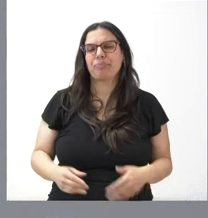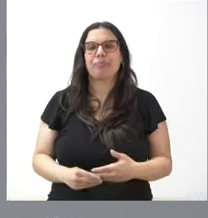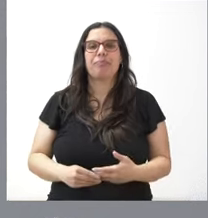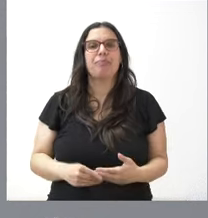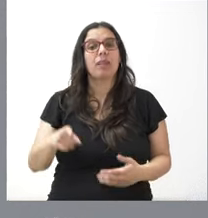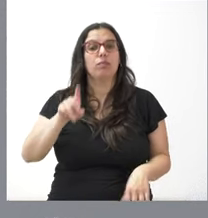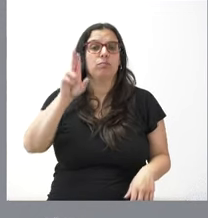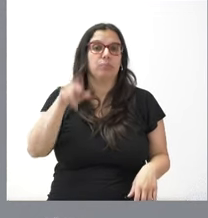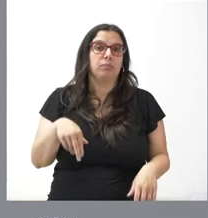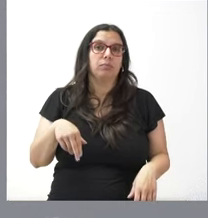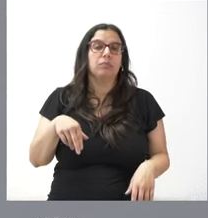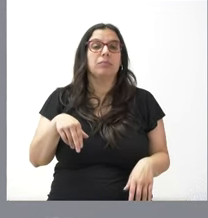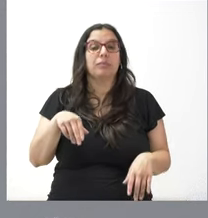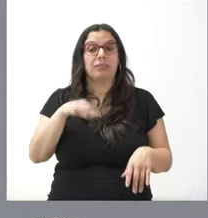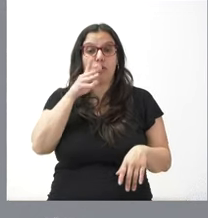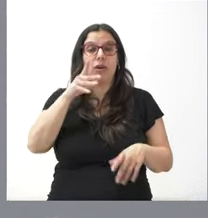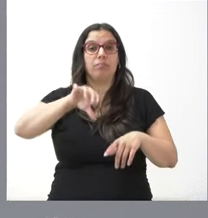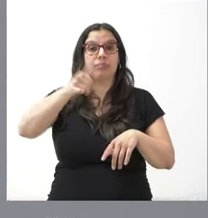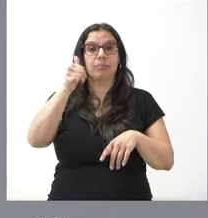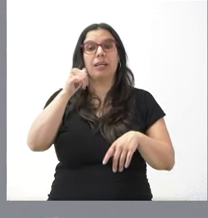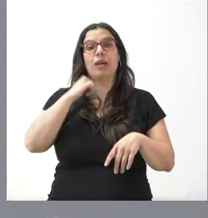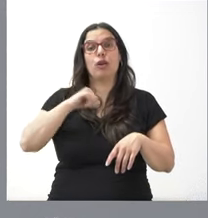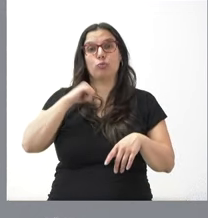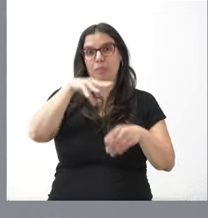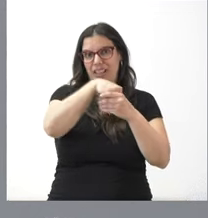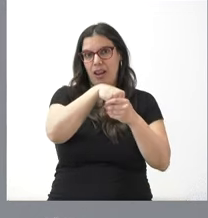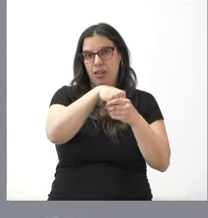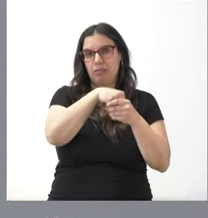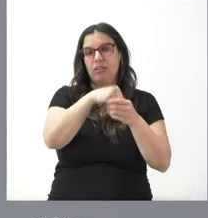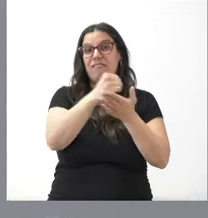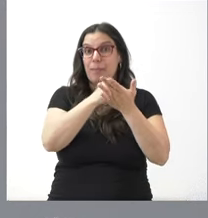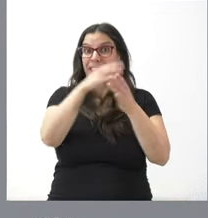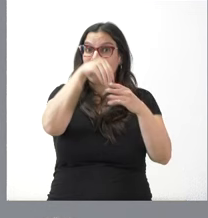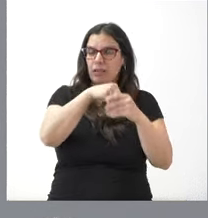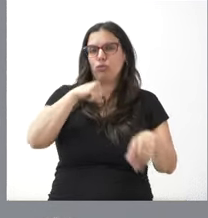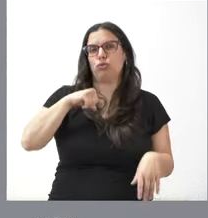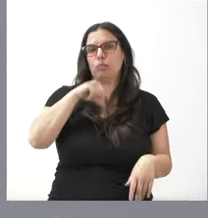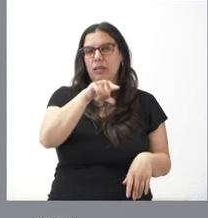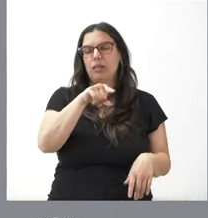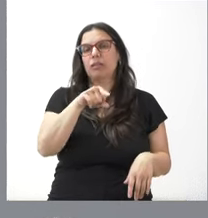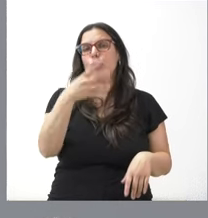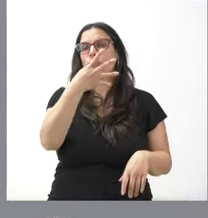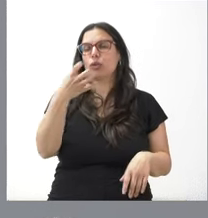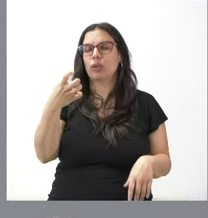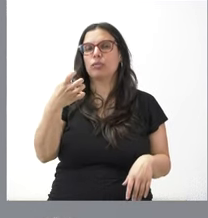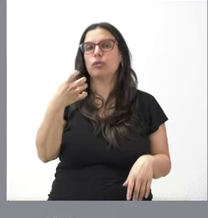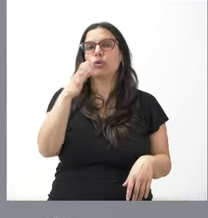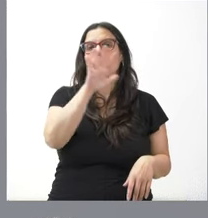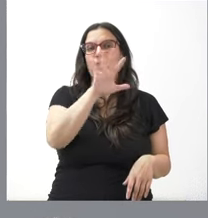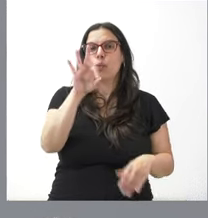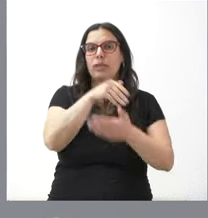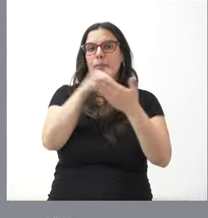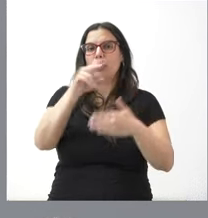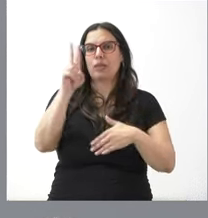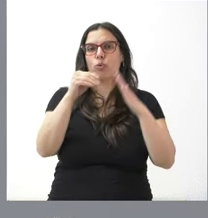una parte de lo que es el gasto hospitalario farmacéutico por este importe superior a los 450 millones